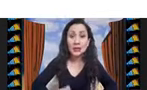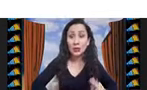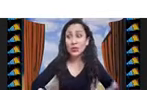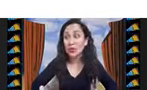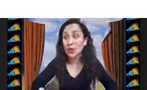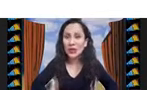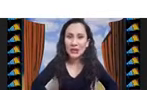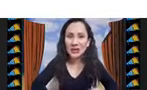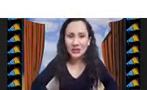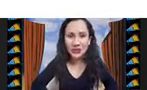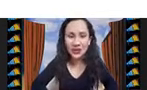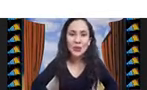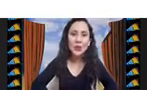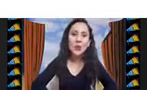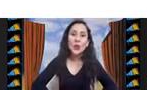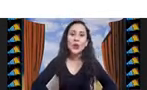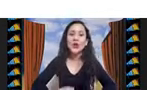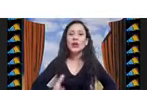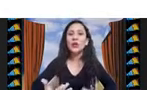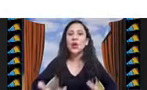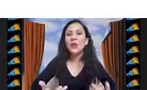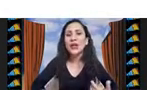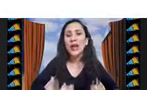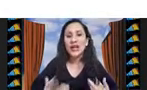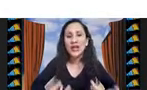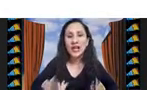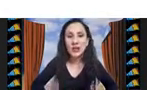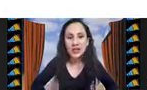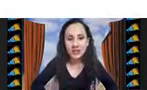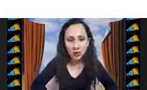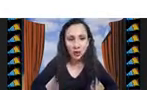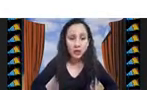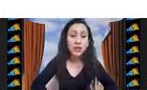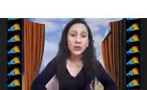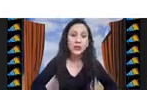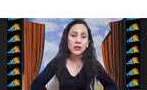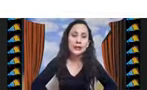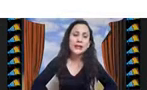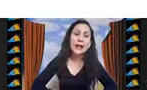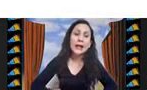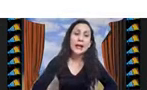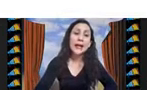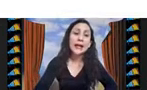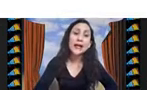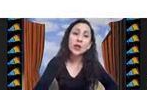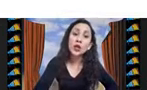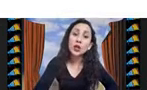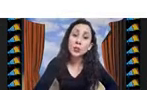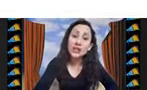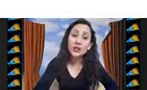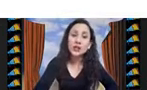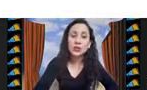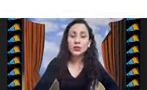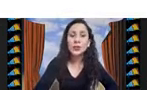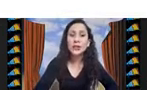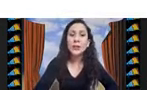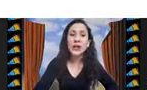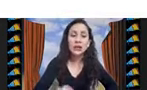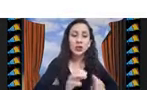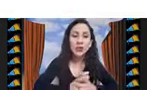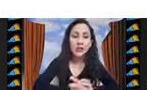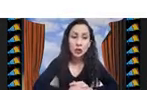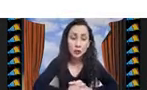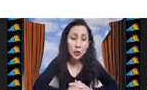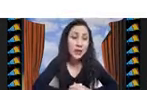del problema, y entonces yo no tengo tanto tiempo, por lo tanto no podría generar todas las soluciones posibles. Dentro de los métodos que se